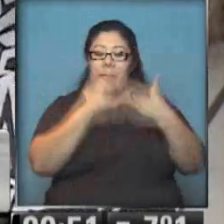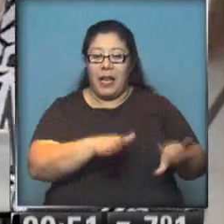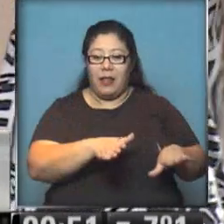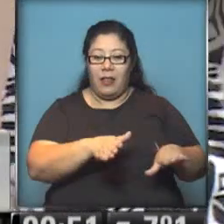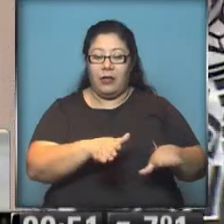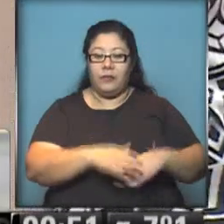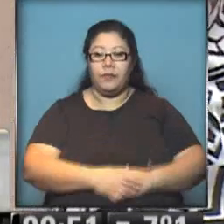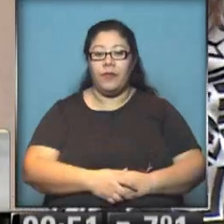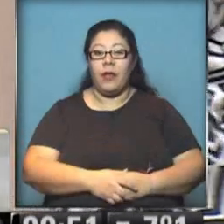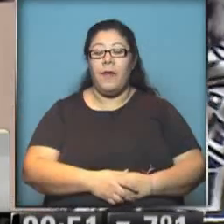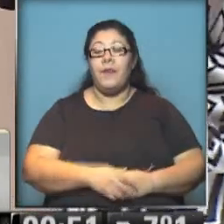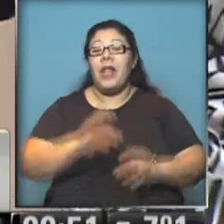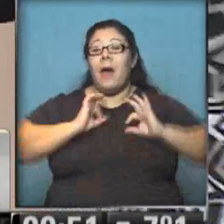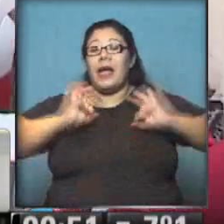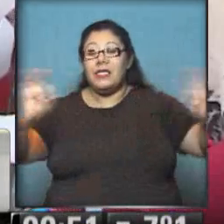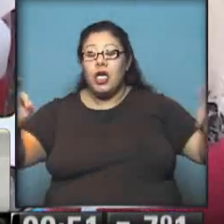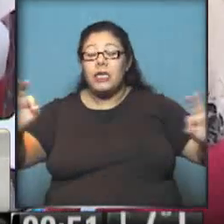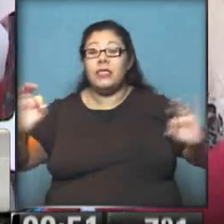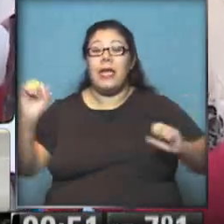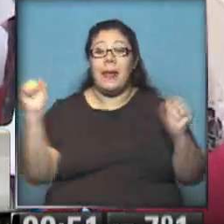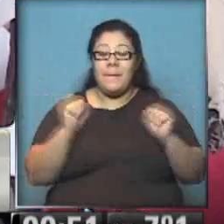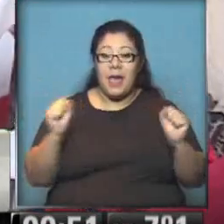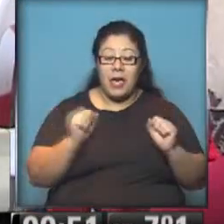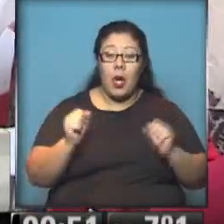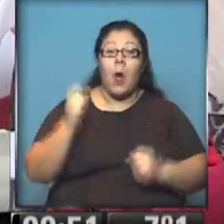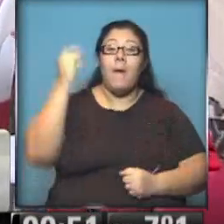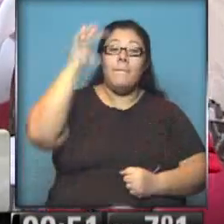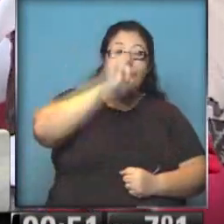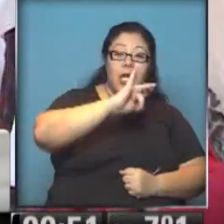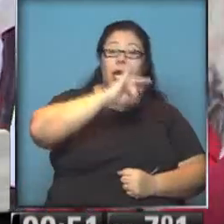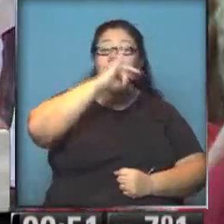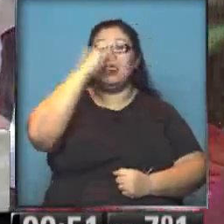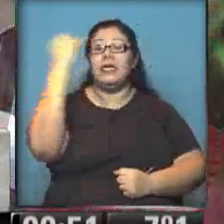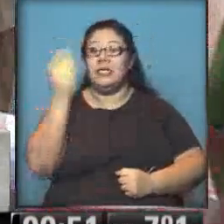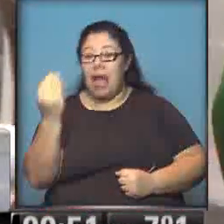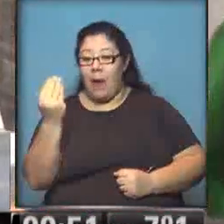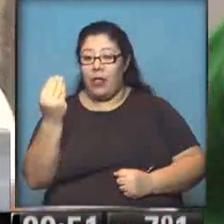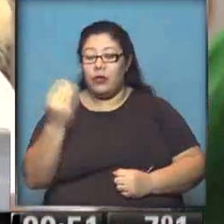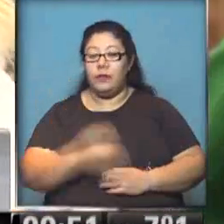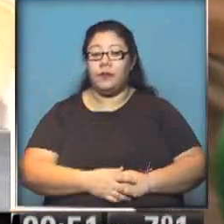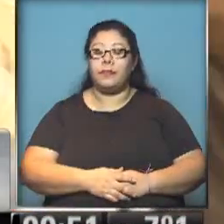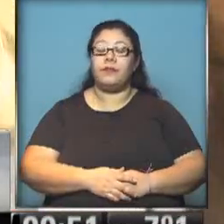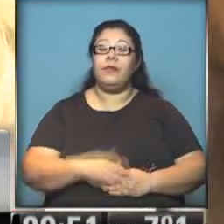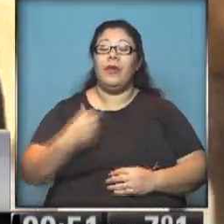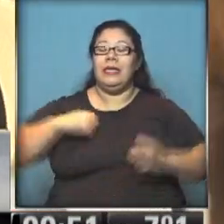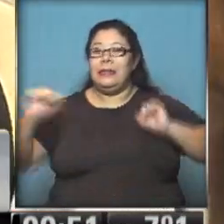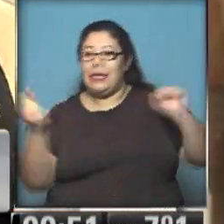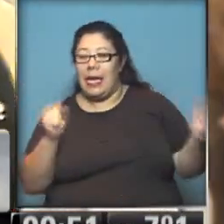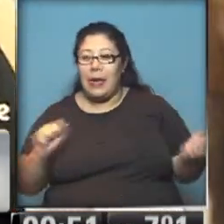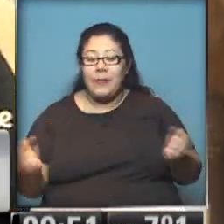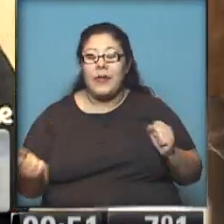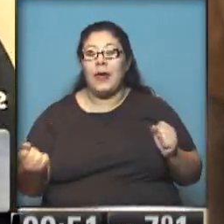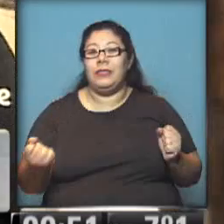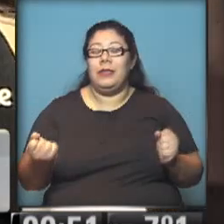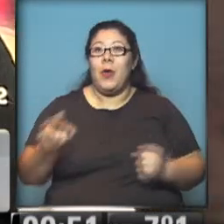Gargantúa para vacaciones de invierno, miércoles y sábados. ¿Cómo vivís todo esto? Mucho nervio, mucha expectativa, un poquito de frío,